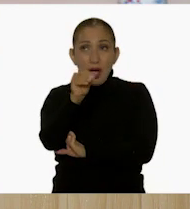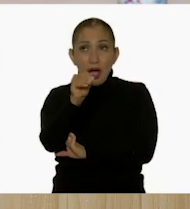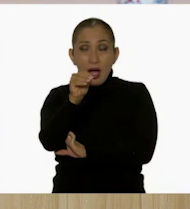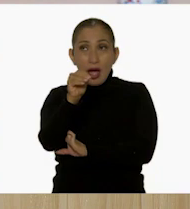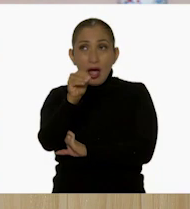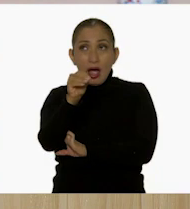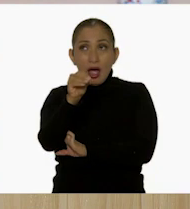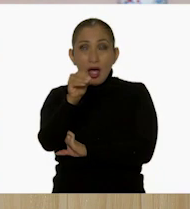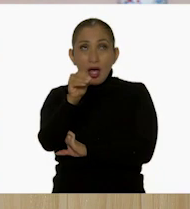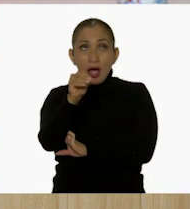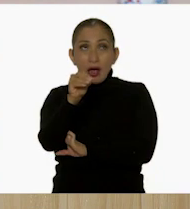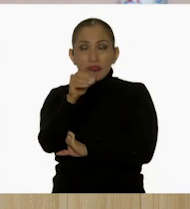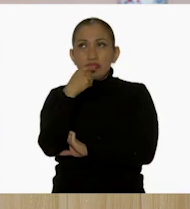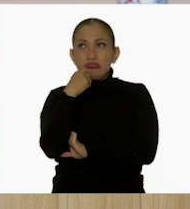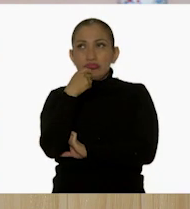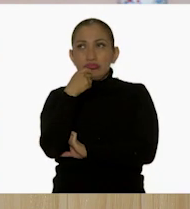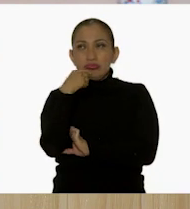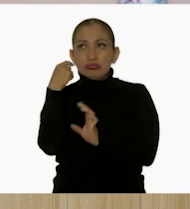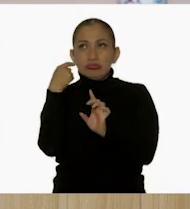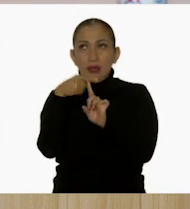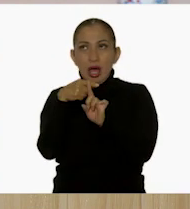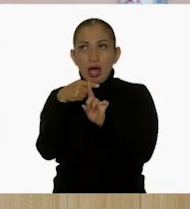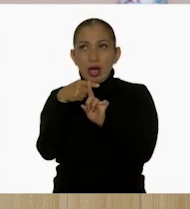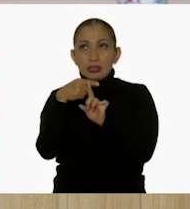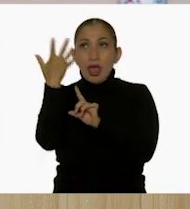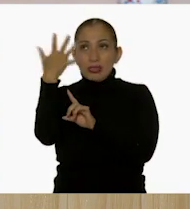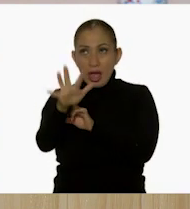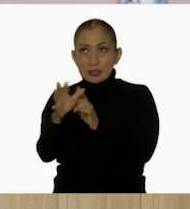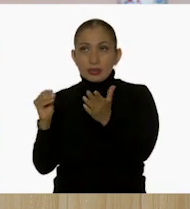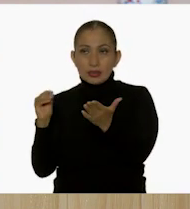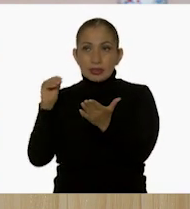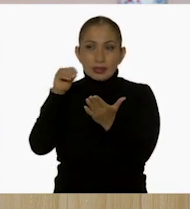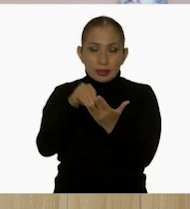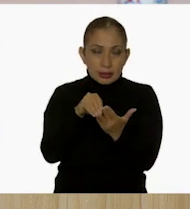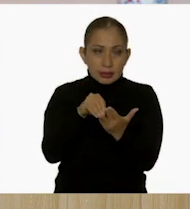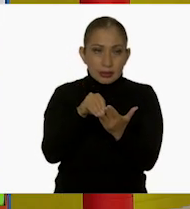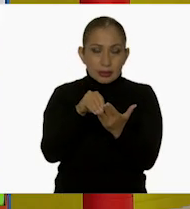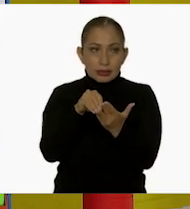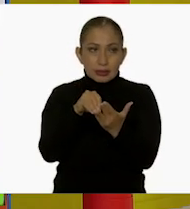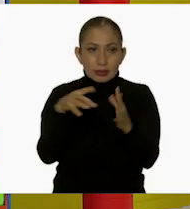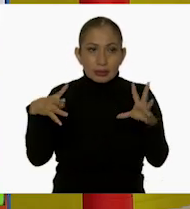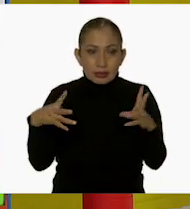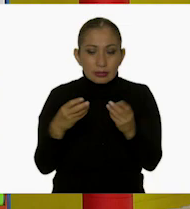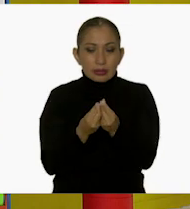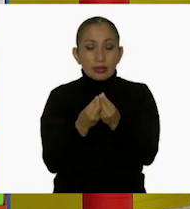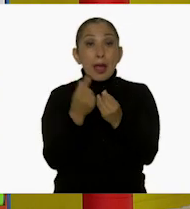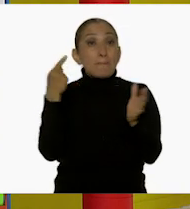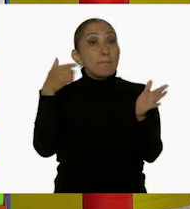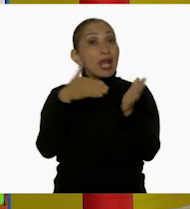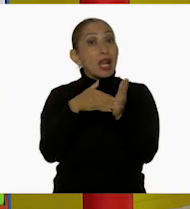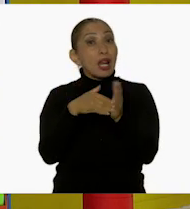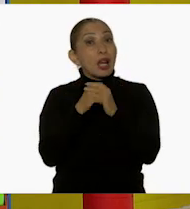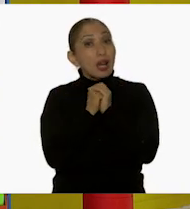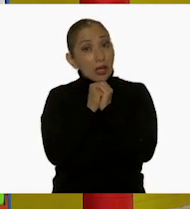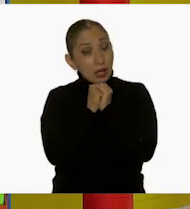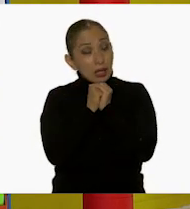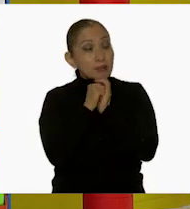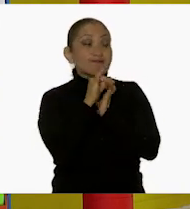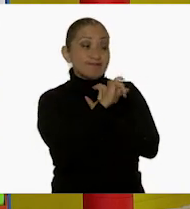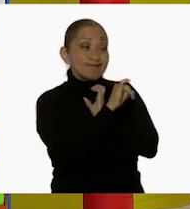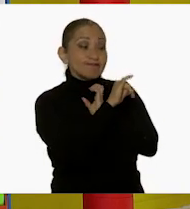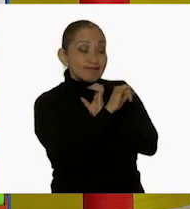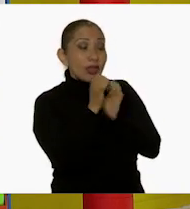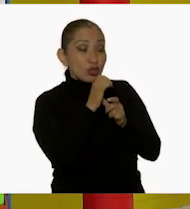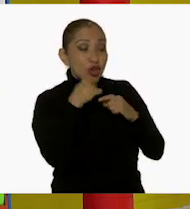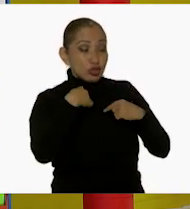Muy bien. Y, pues, por último, la última decena nos daría, pues, mil, ¿no? Así es.